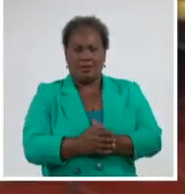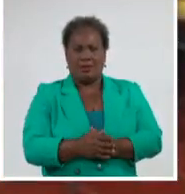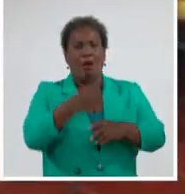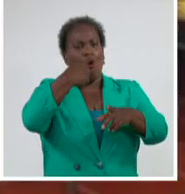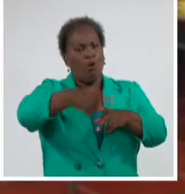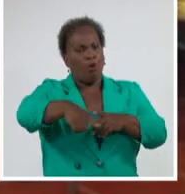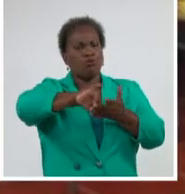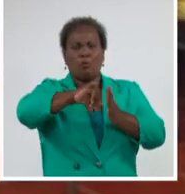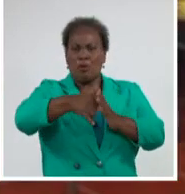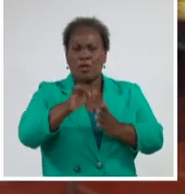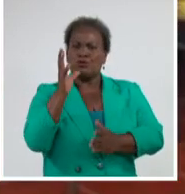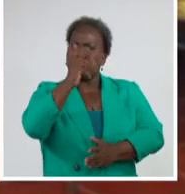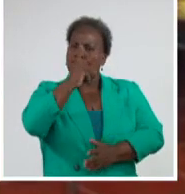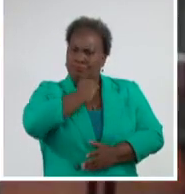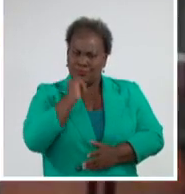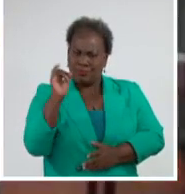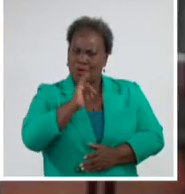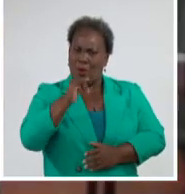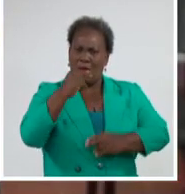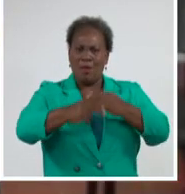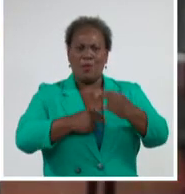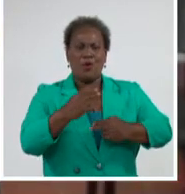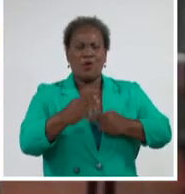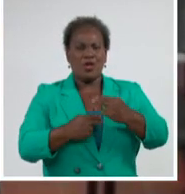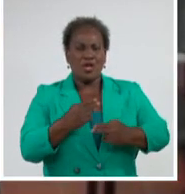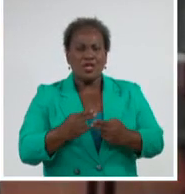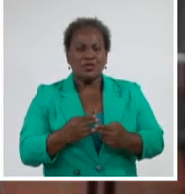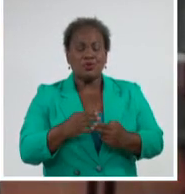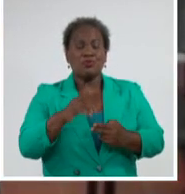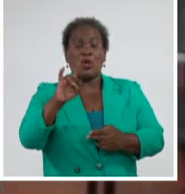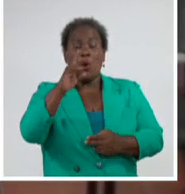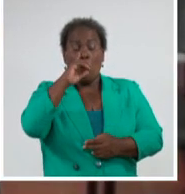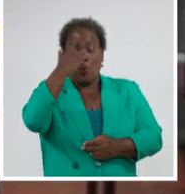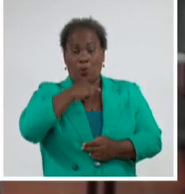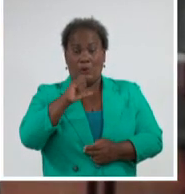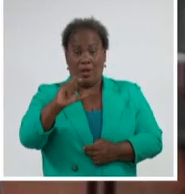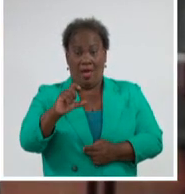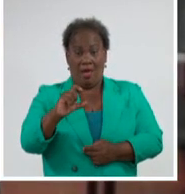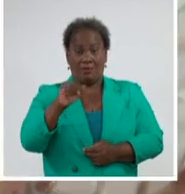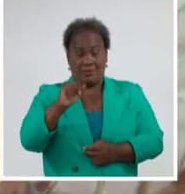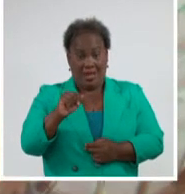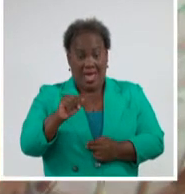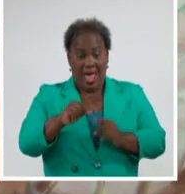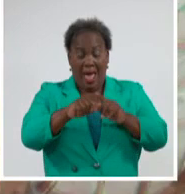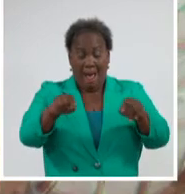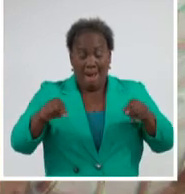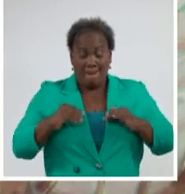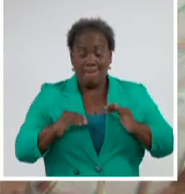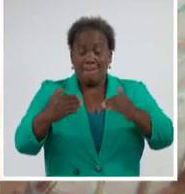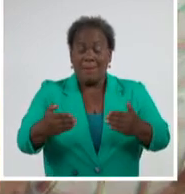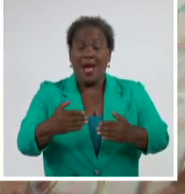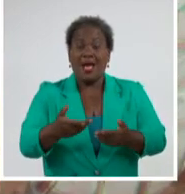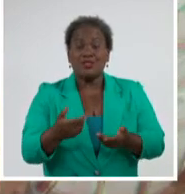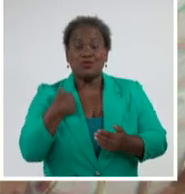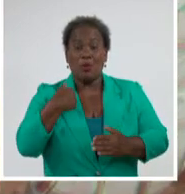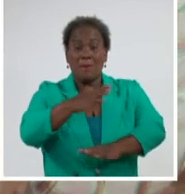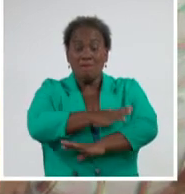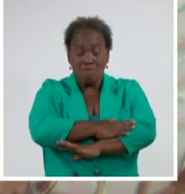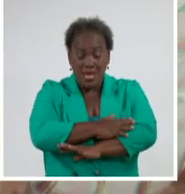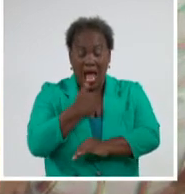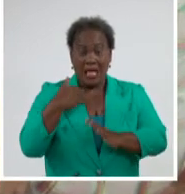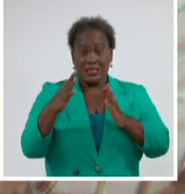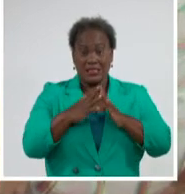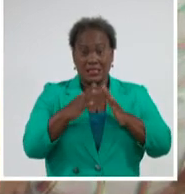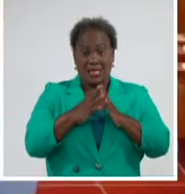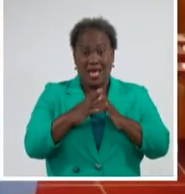interesantes que hemos realizado en la UNIAC han tenido muy buena acogida, ha sido el patio de mi casa, por ejemplo, que se ha desarrollado en distintos momentos